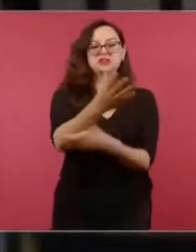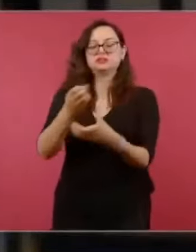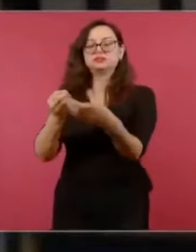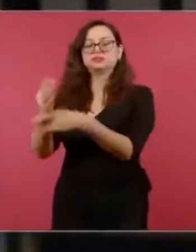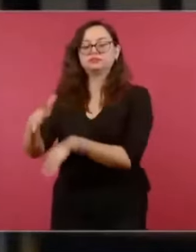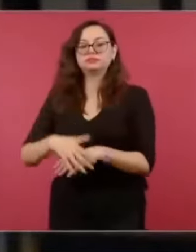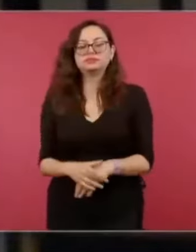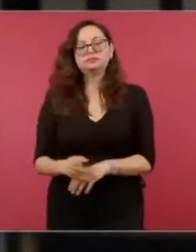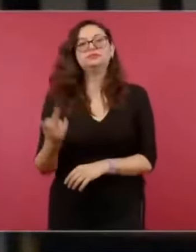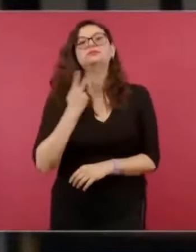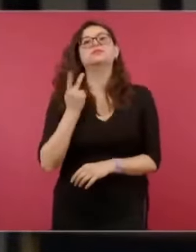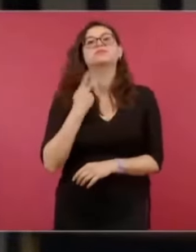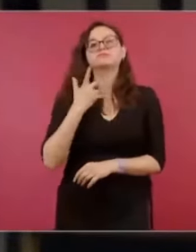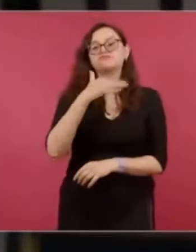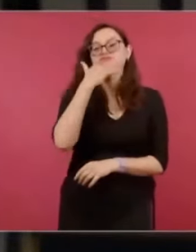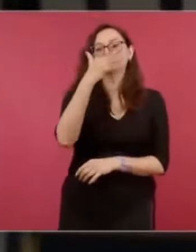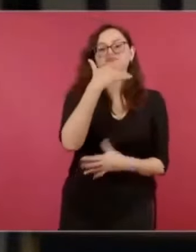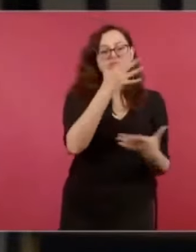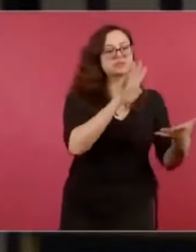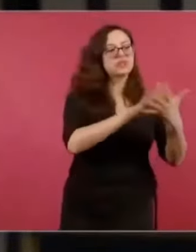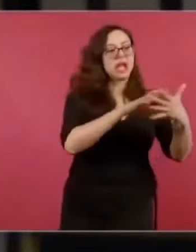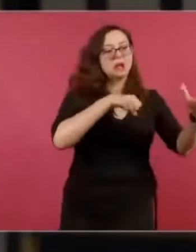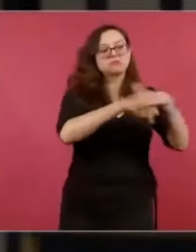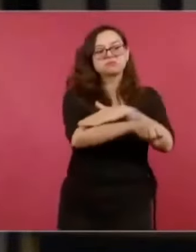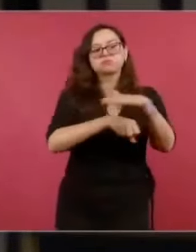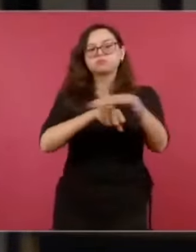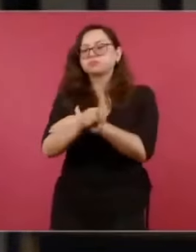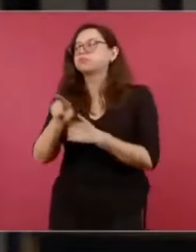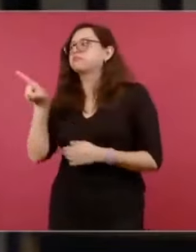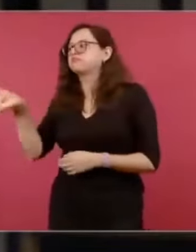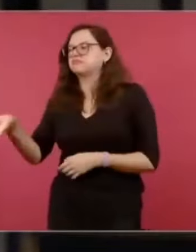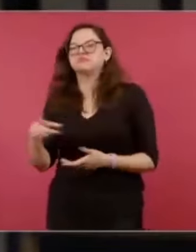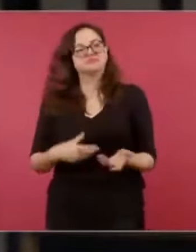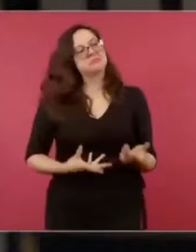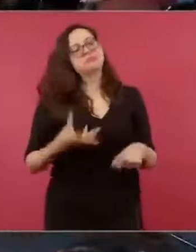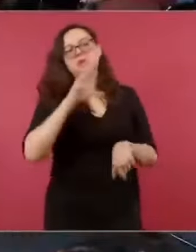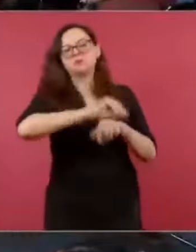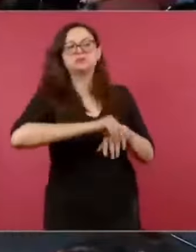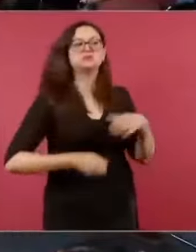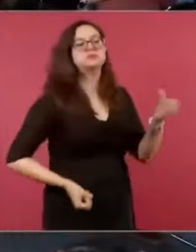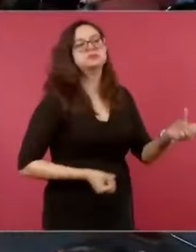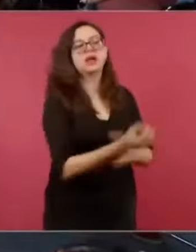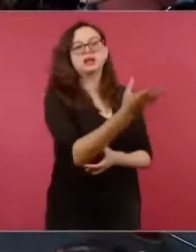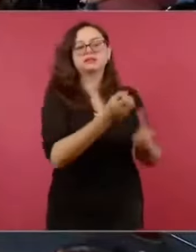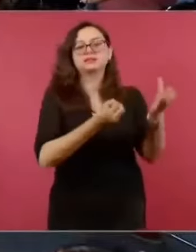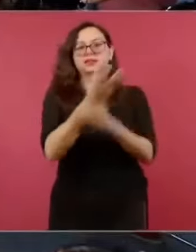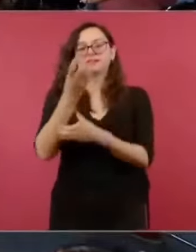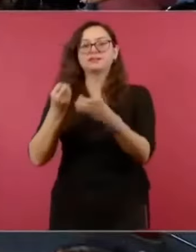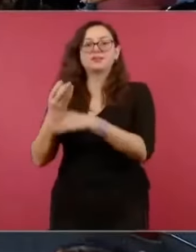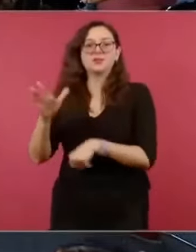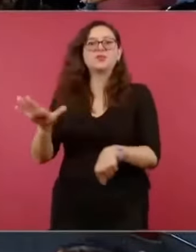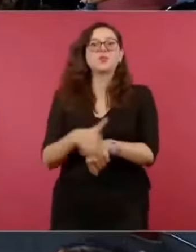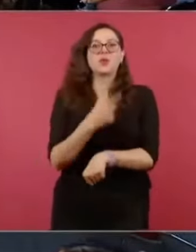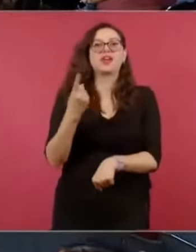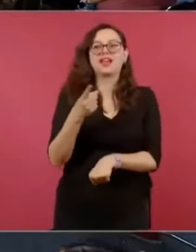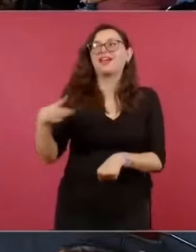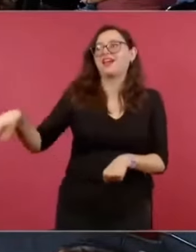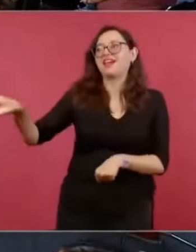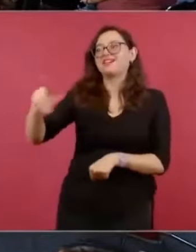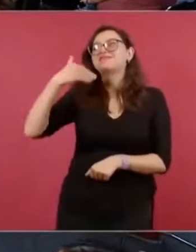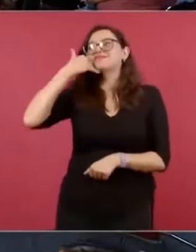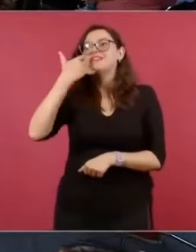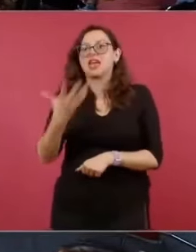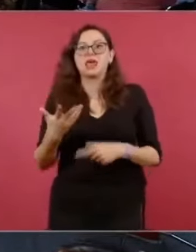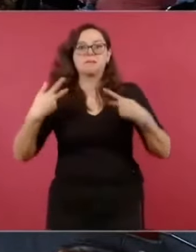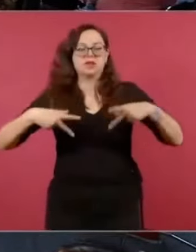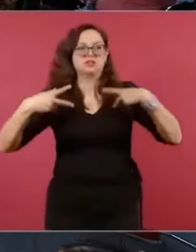esto? Justamente porque contribuye a desestabilizar la vida pública, por una parte con protestas sociales y